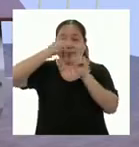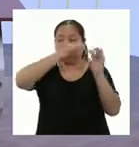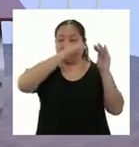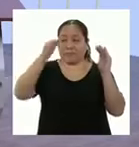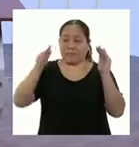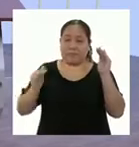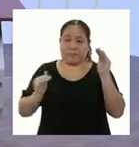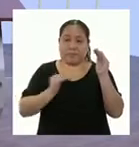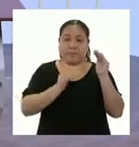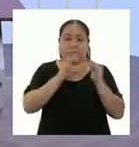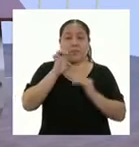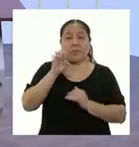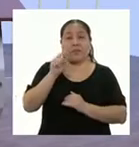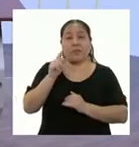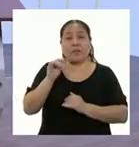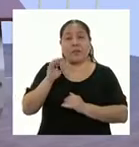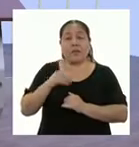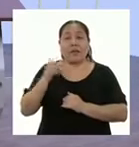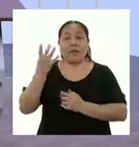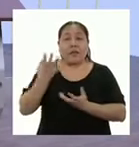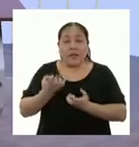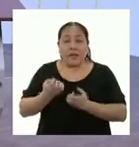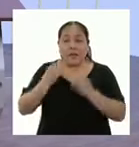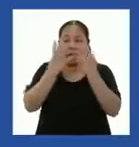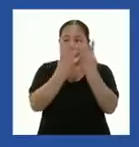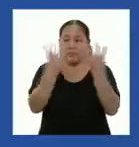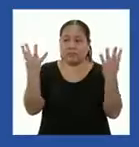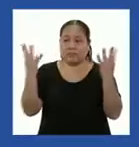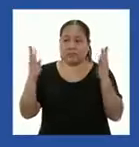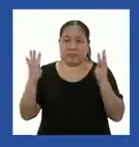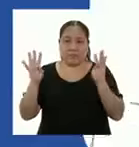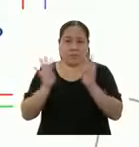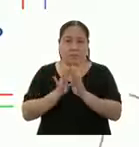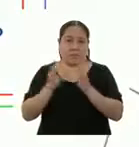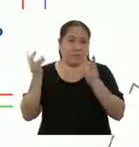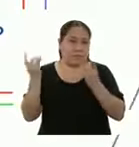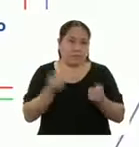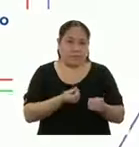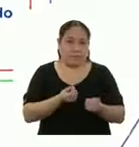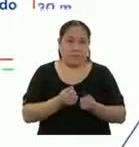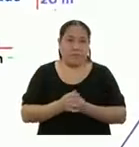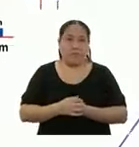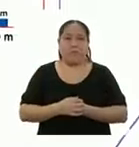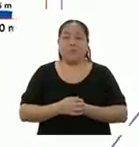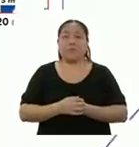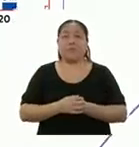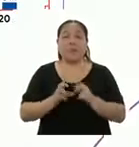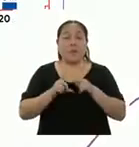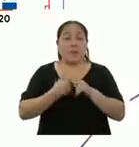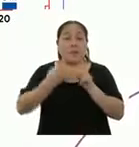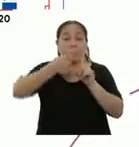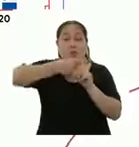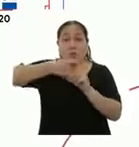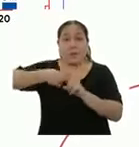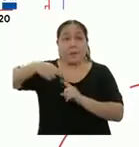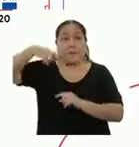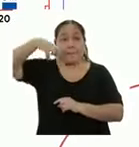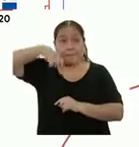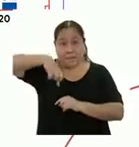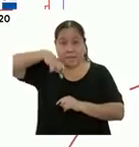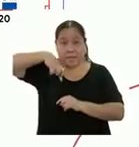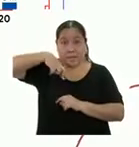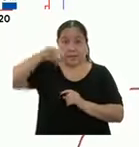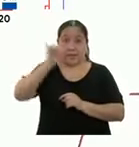Esteban necesita acercar su terreno lo antes posible. Entonces, empecemos a sumar. Si P es